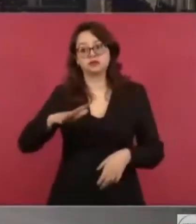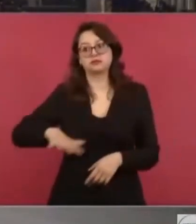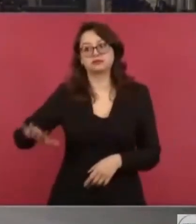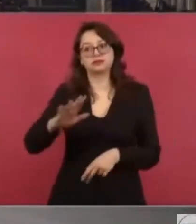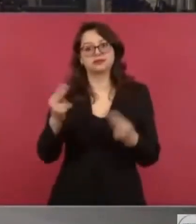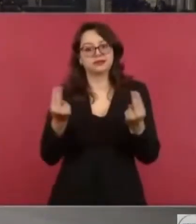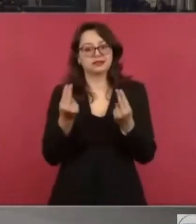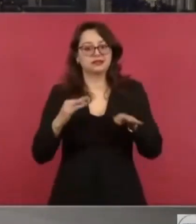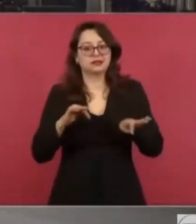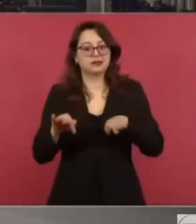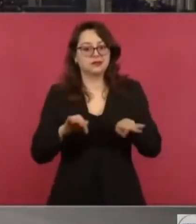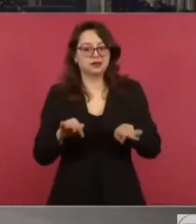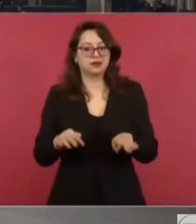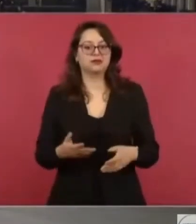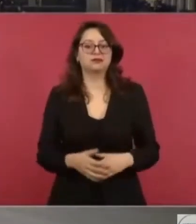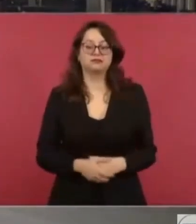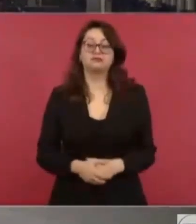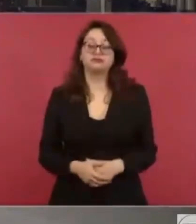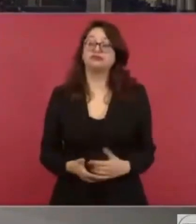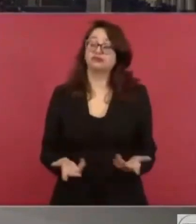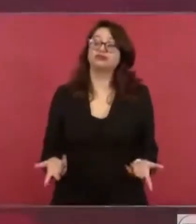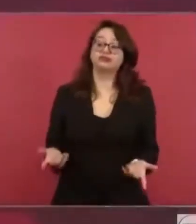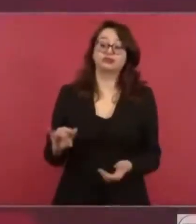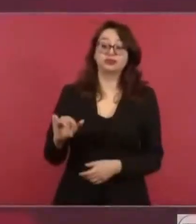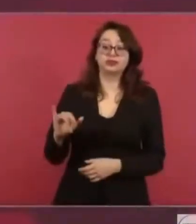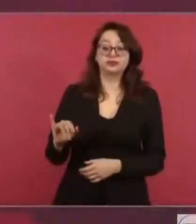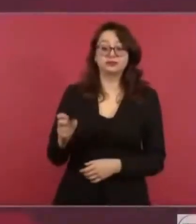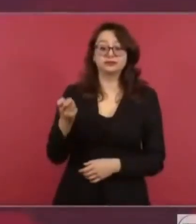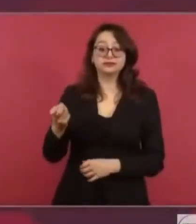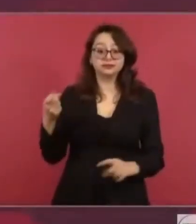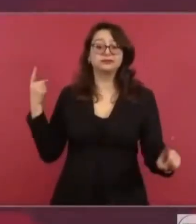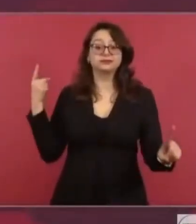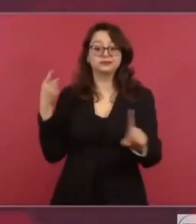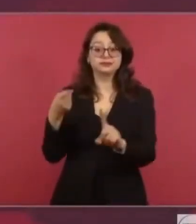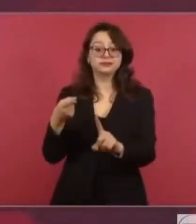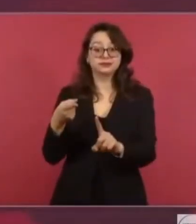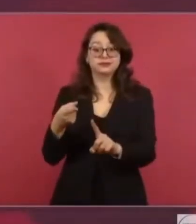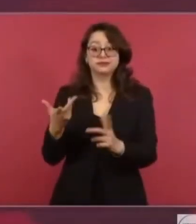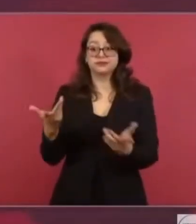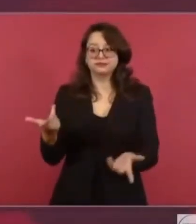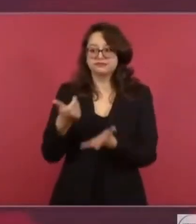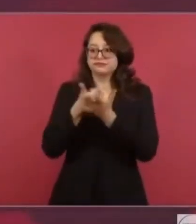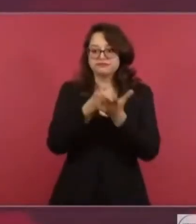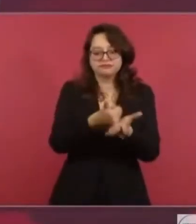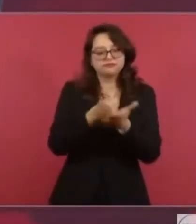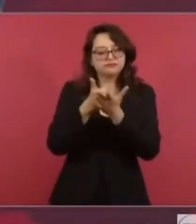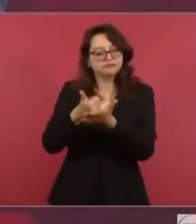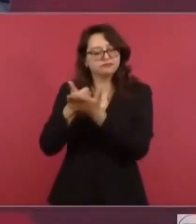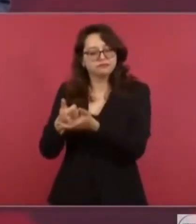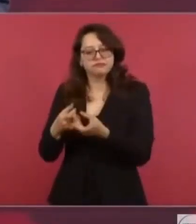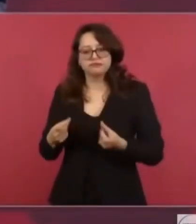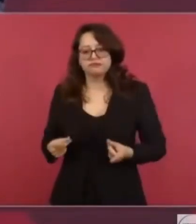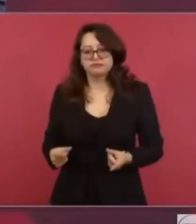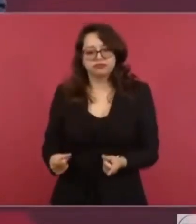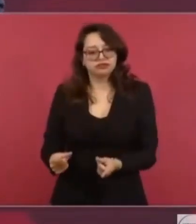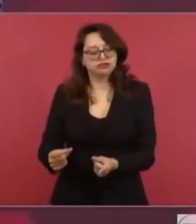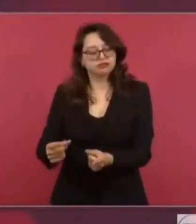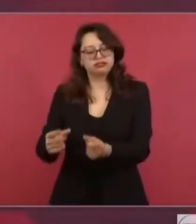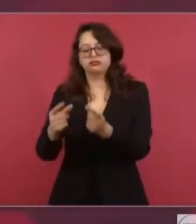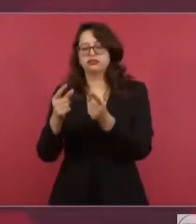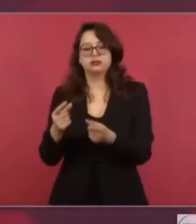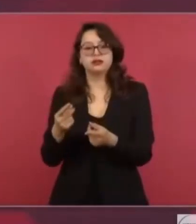Sí, con ese propósito de ayudar, que no